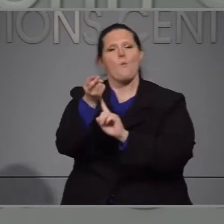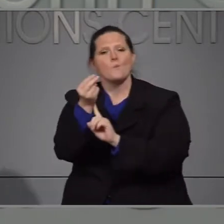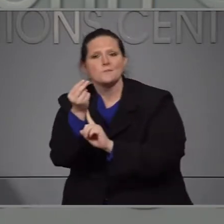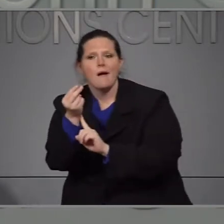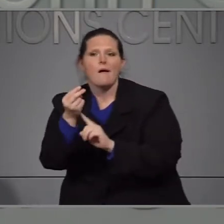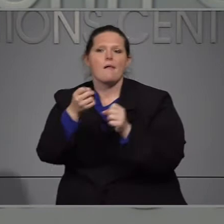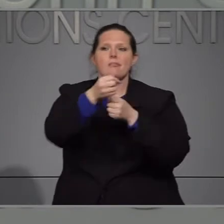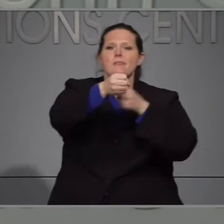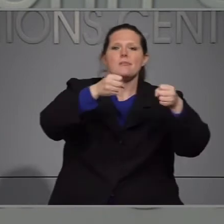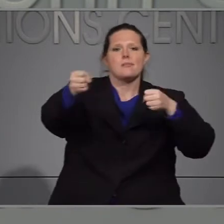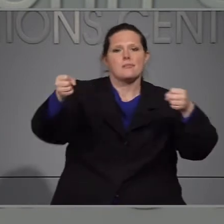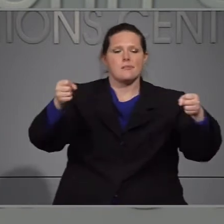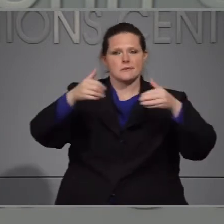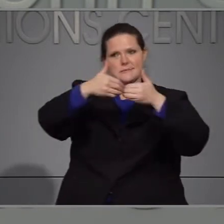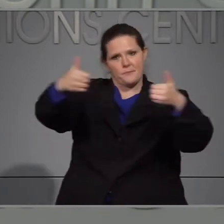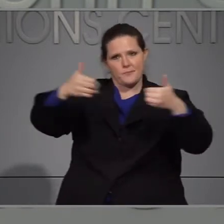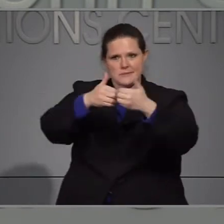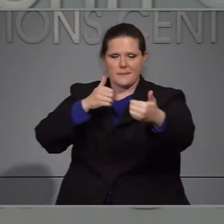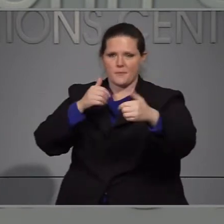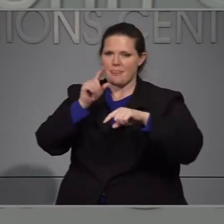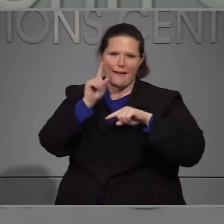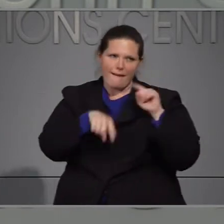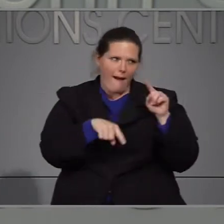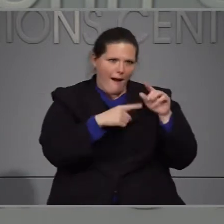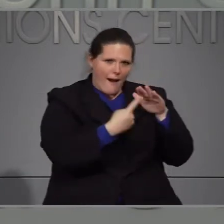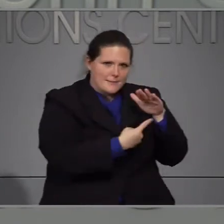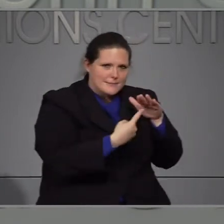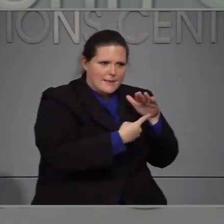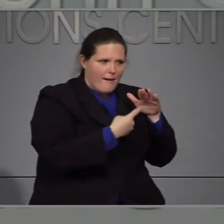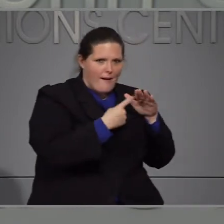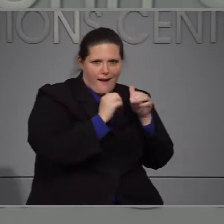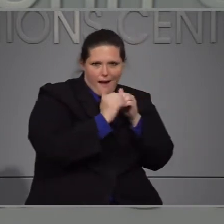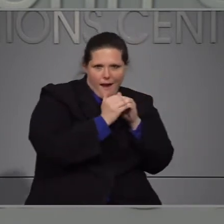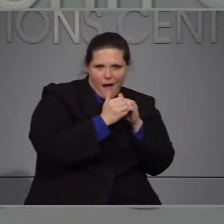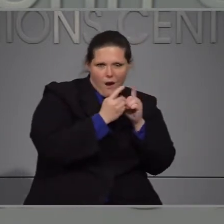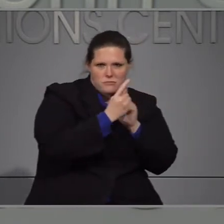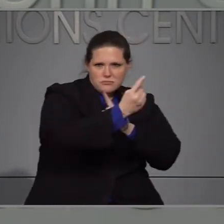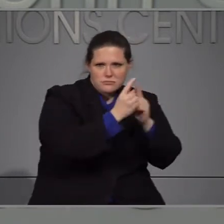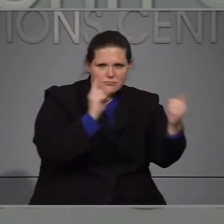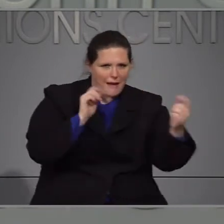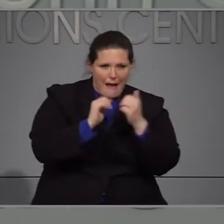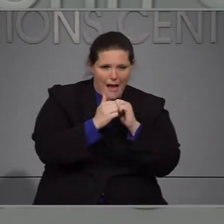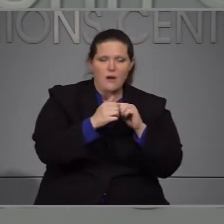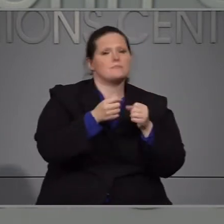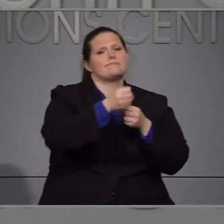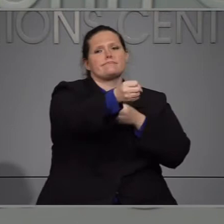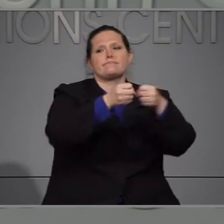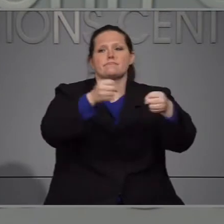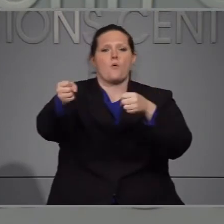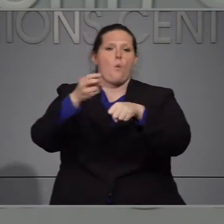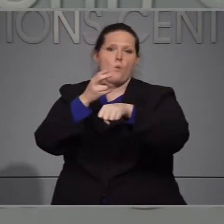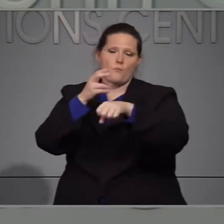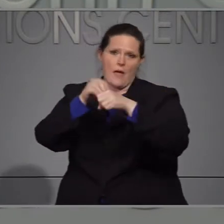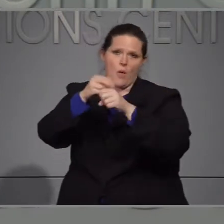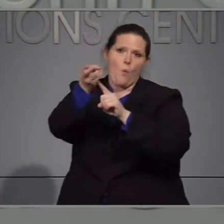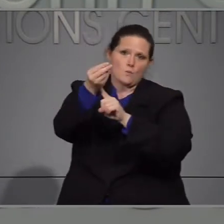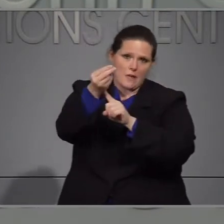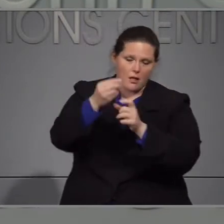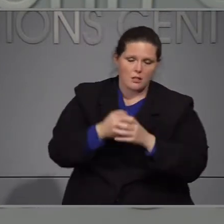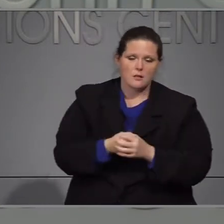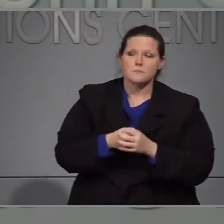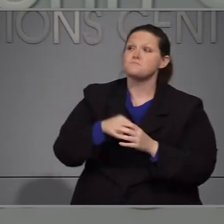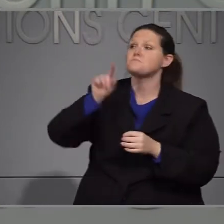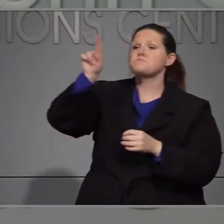y esto lo hacen en hoteles para los individuos vulnerables que no pueden estar en un seguro para